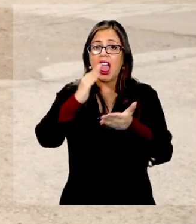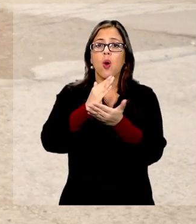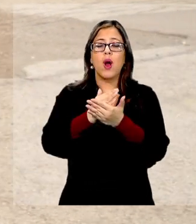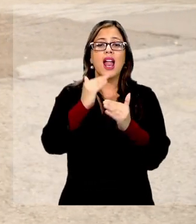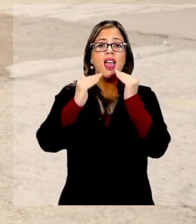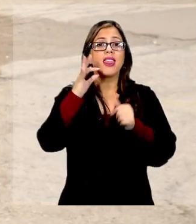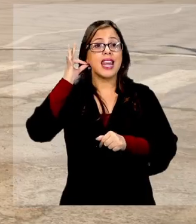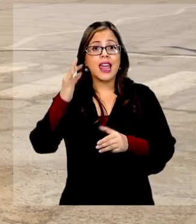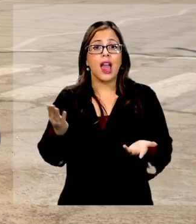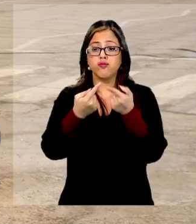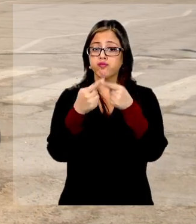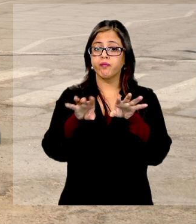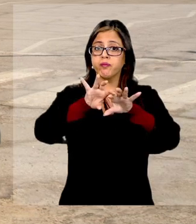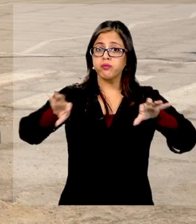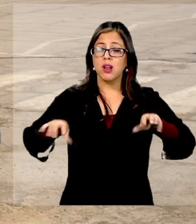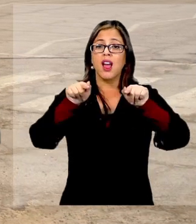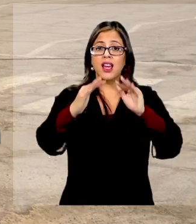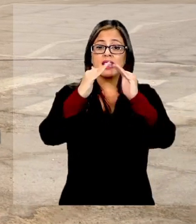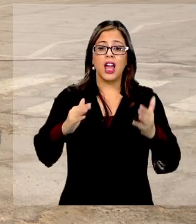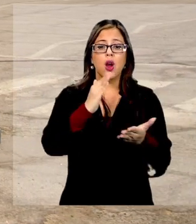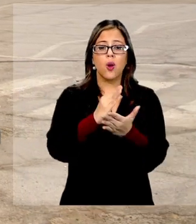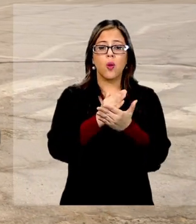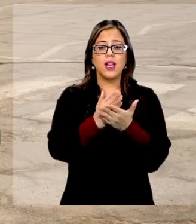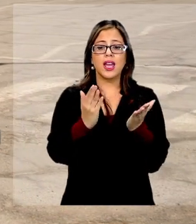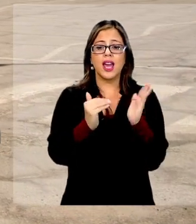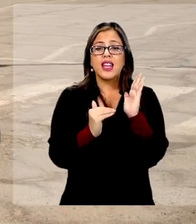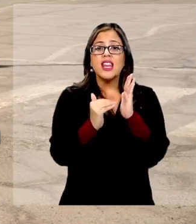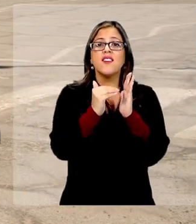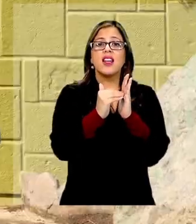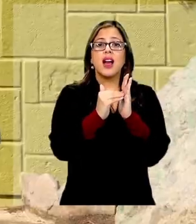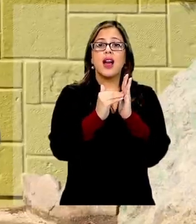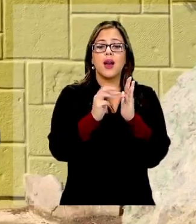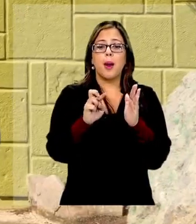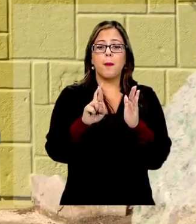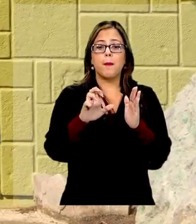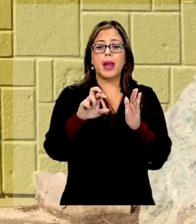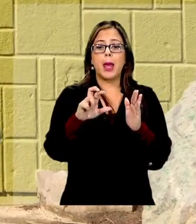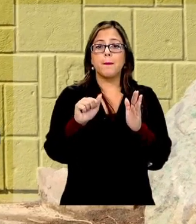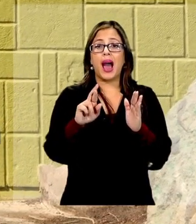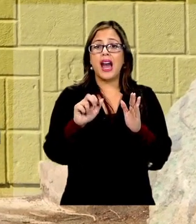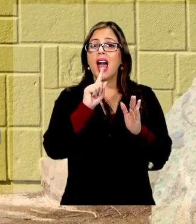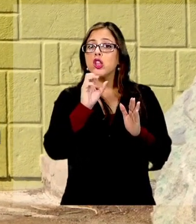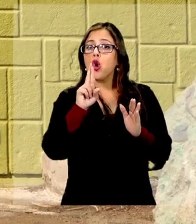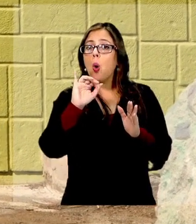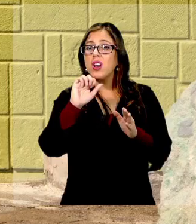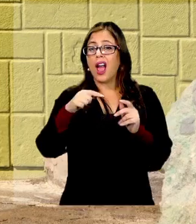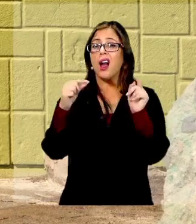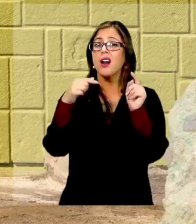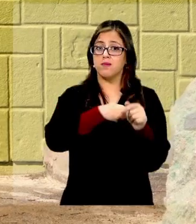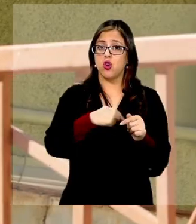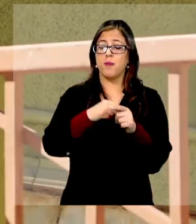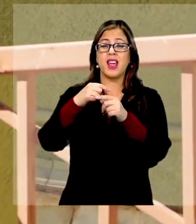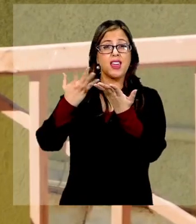escuela de niños. Esta escuela tenía desde el nivel de la preparatoria, como se le decía antiguamente, hasta